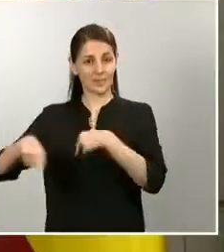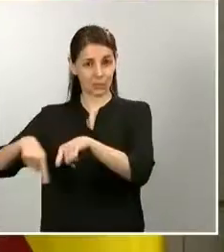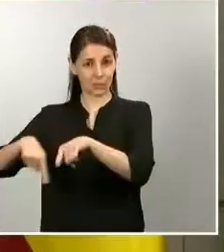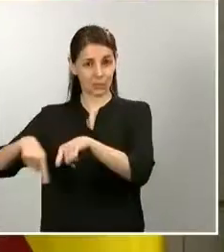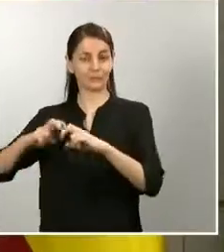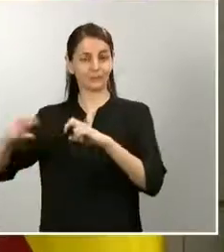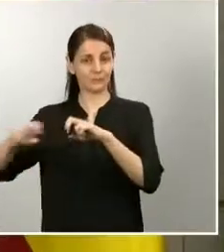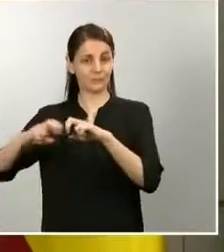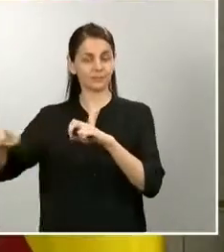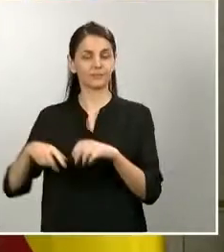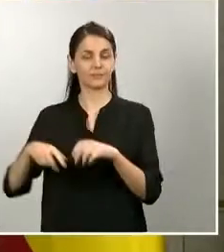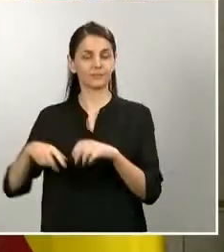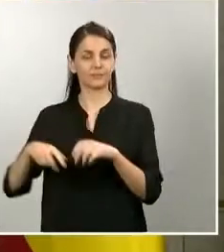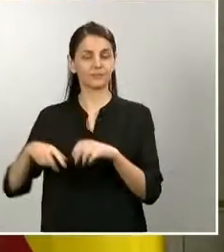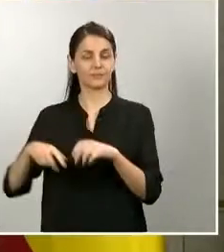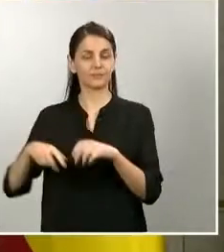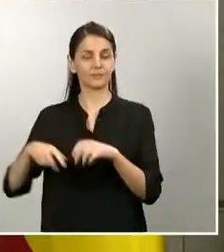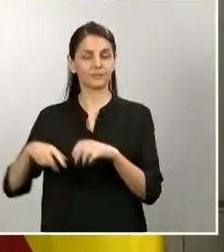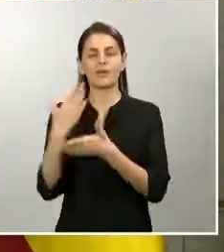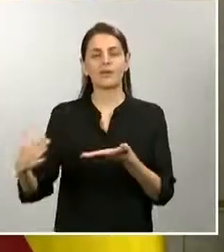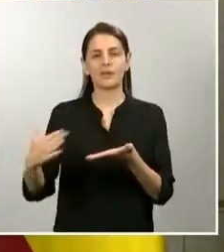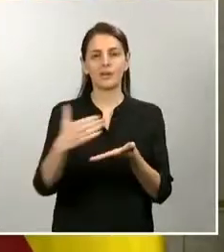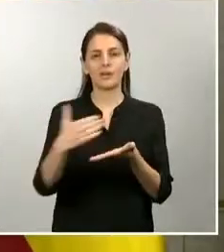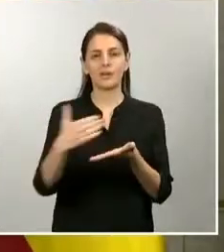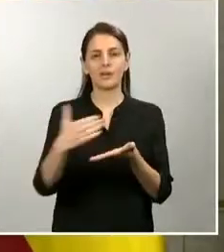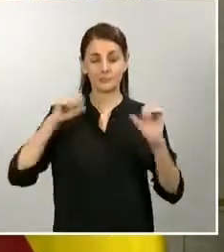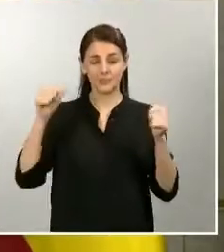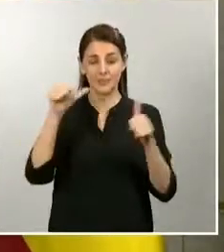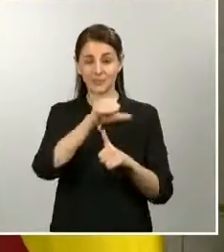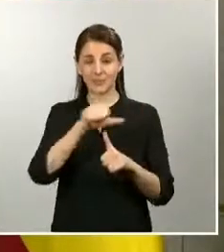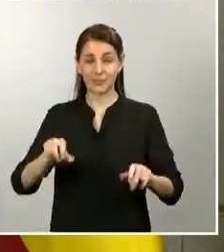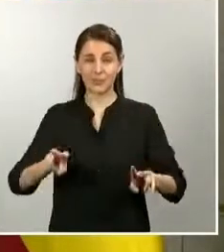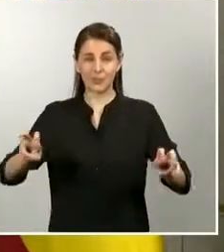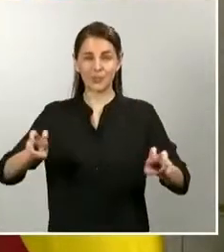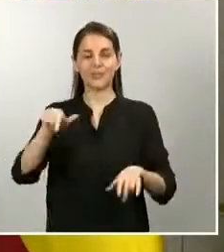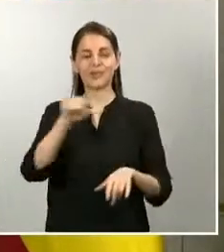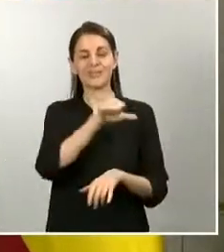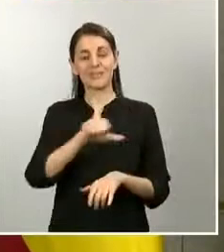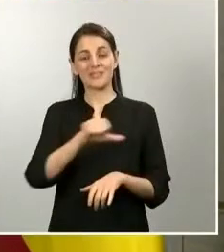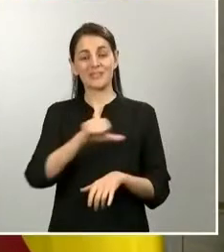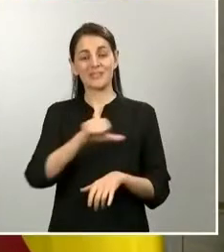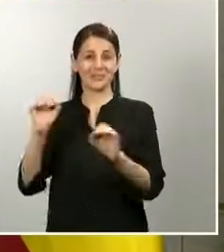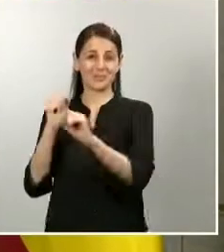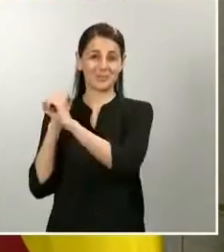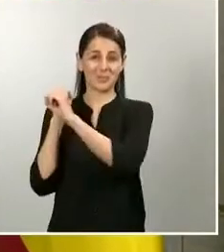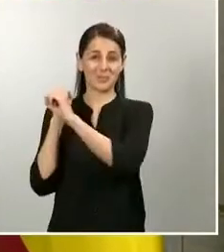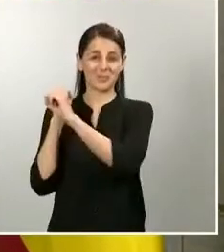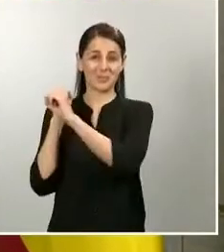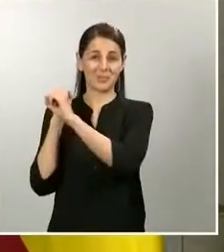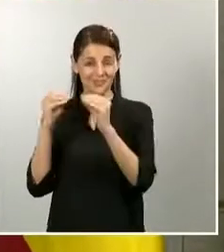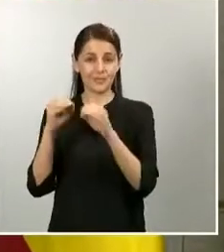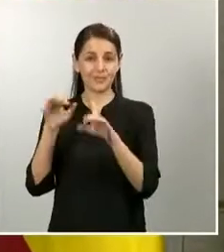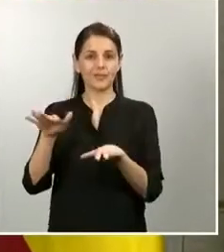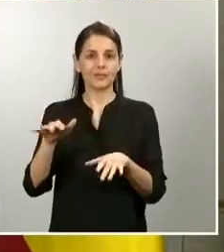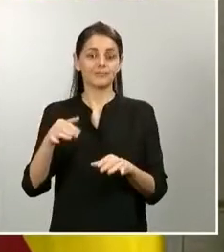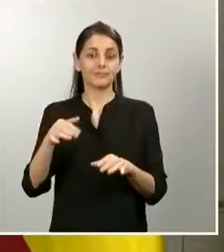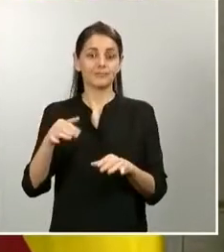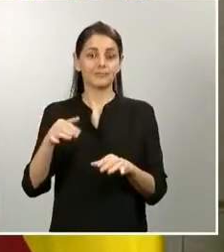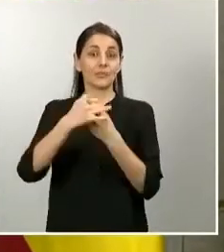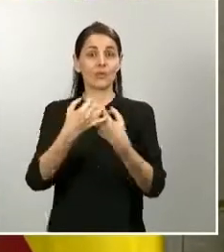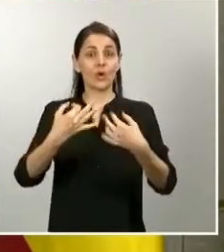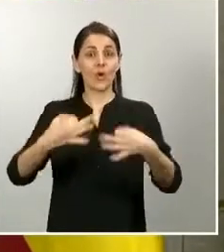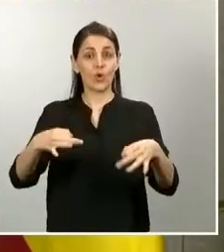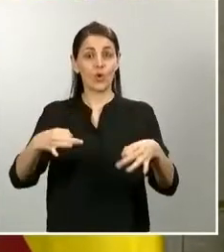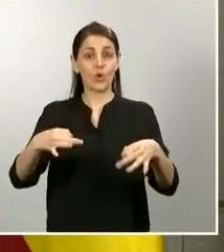en una nueva semana, semana vacacional, semana santa, en que, en condiciones normales, tendríamos récords de